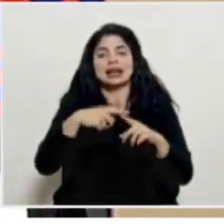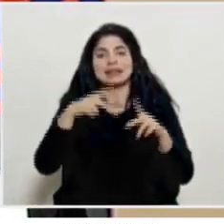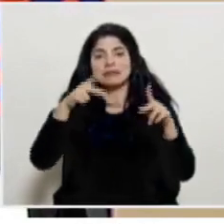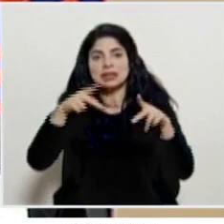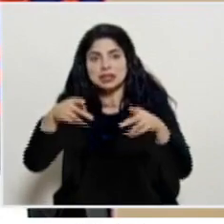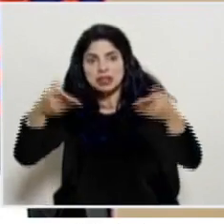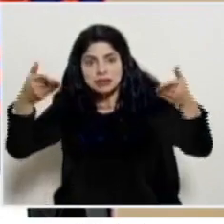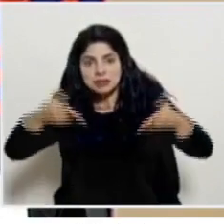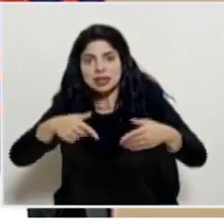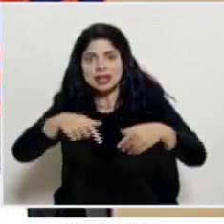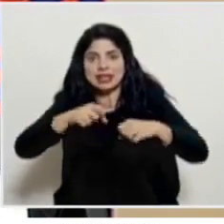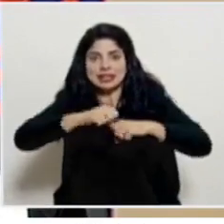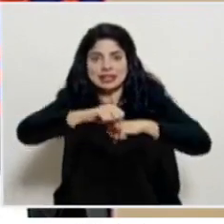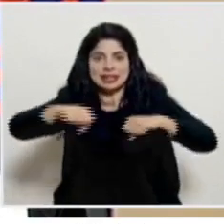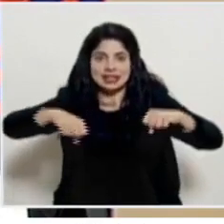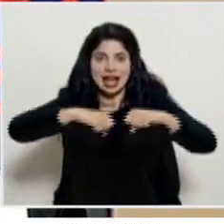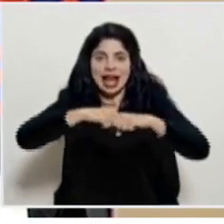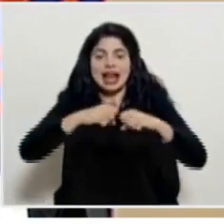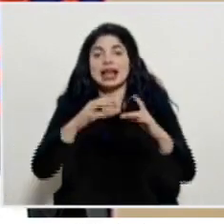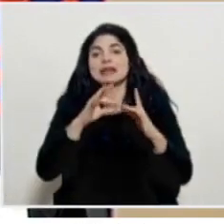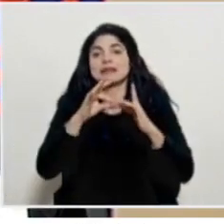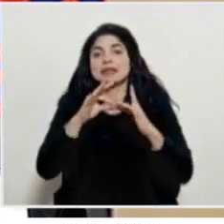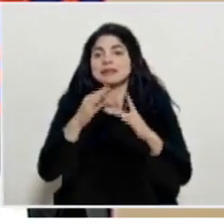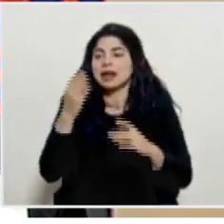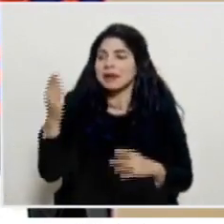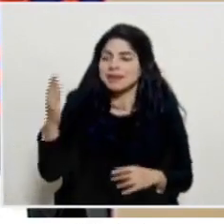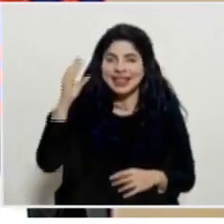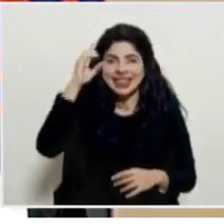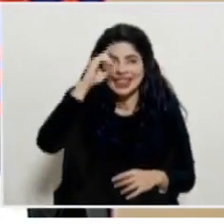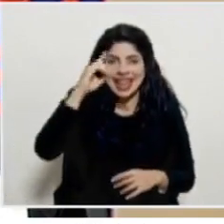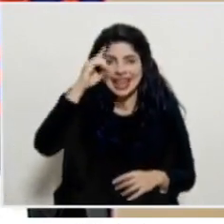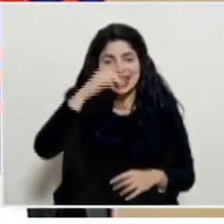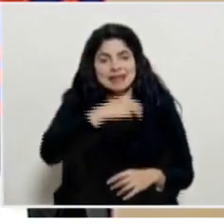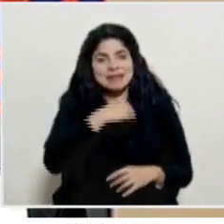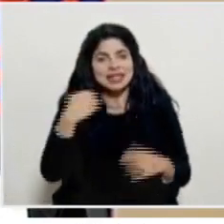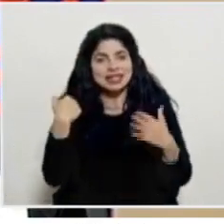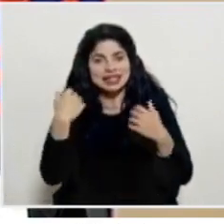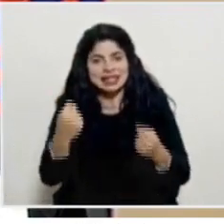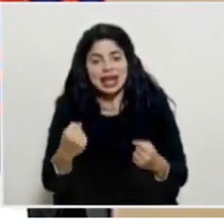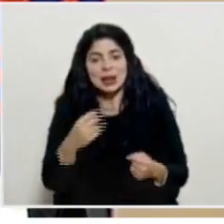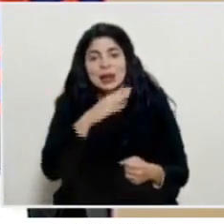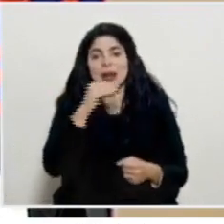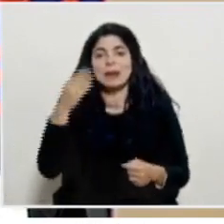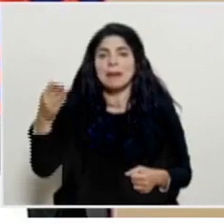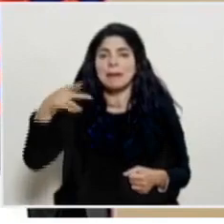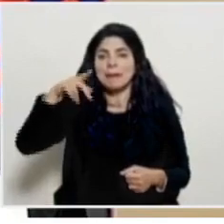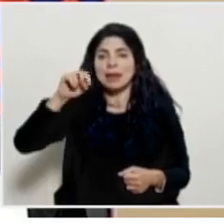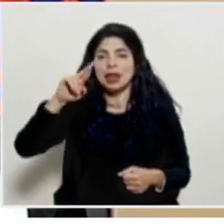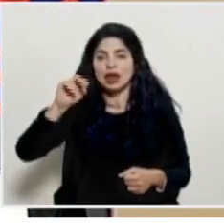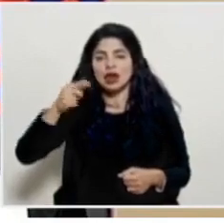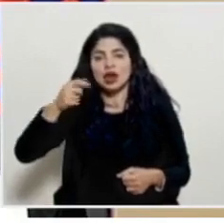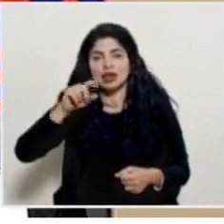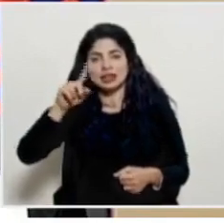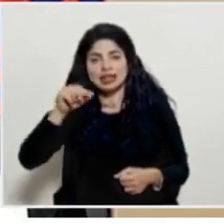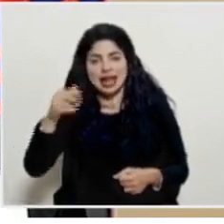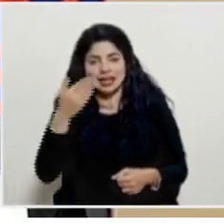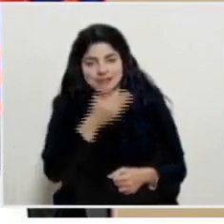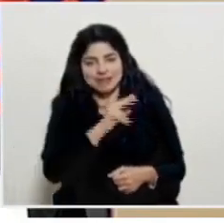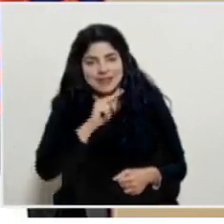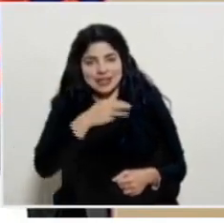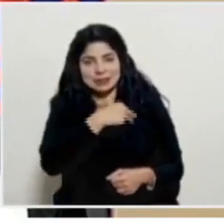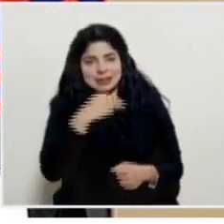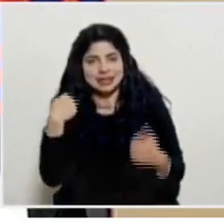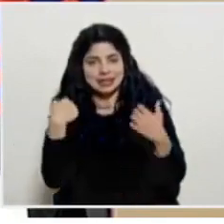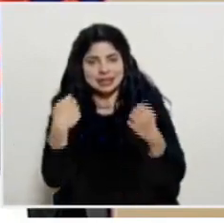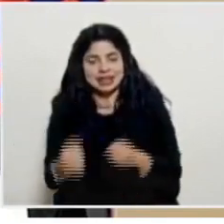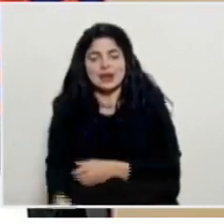sala y especialmente a don Daniel Salas ministro de Salud y don Pedro González señor viceministro